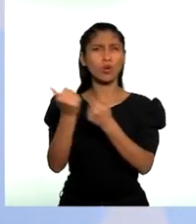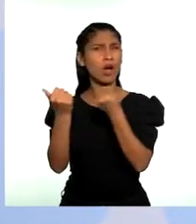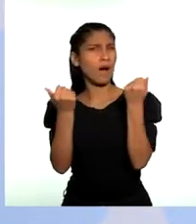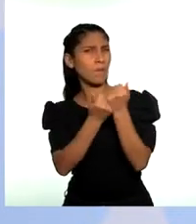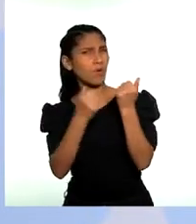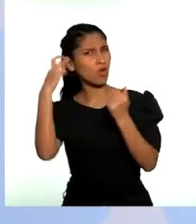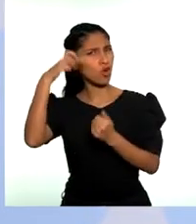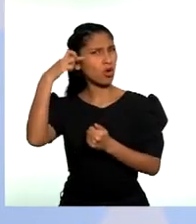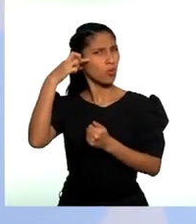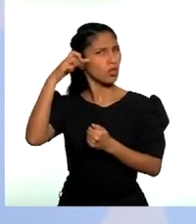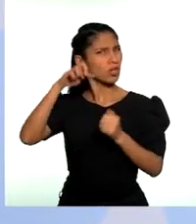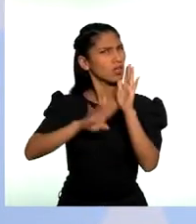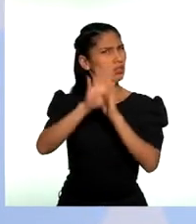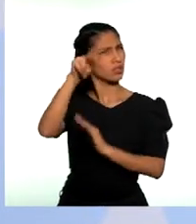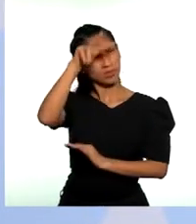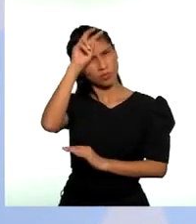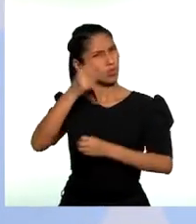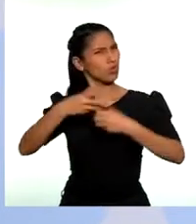en el desarrollo del país?